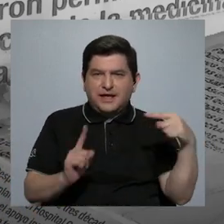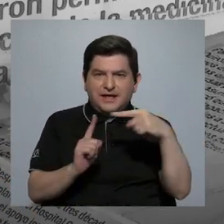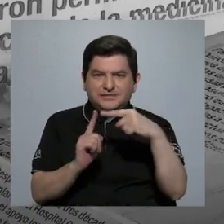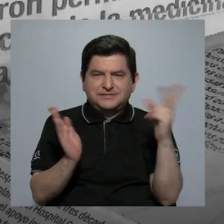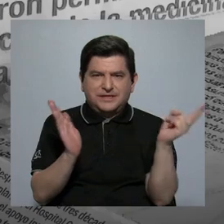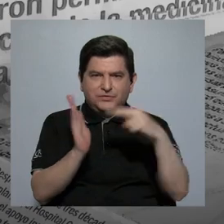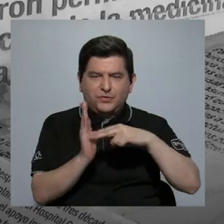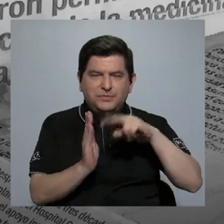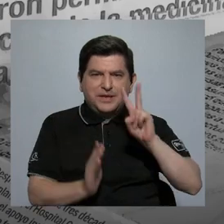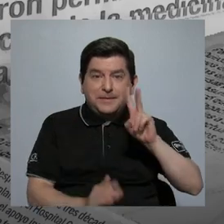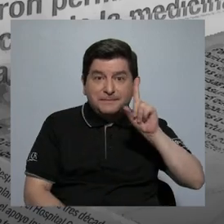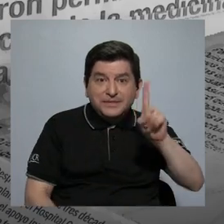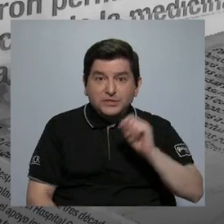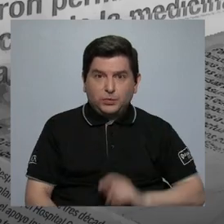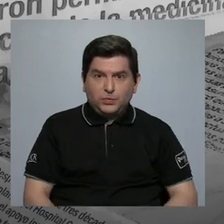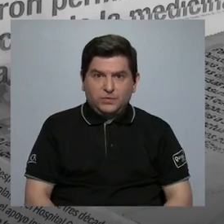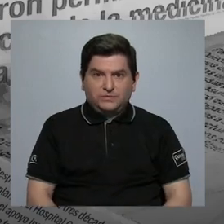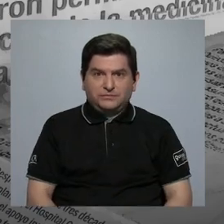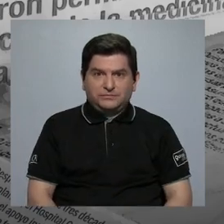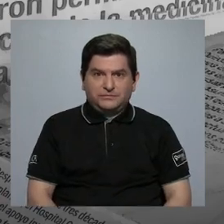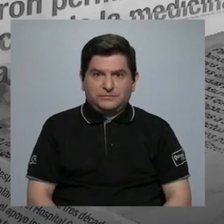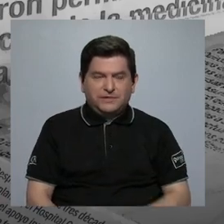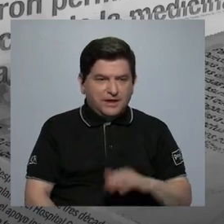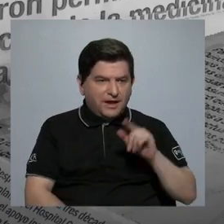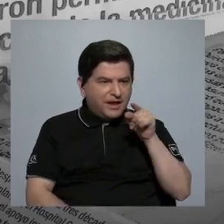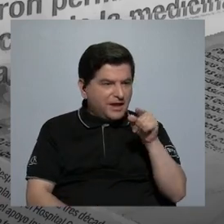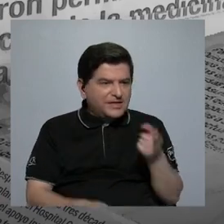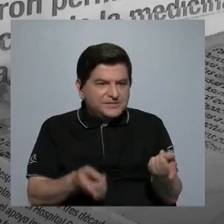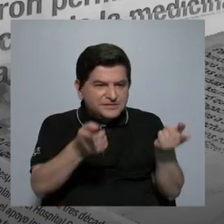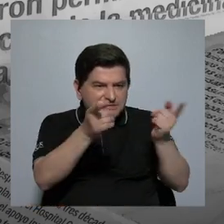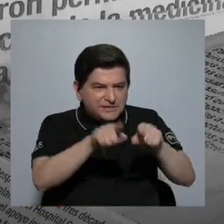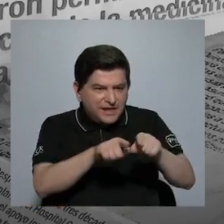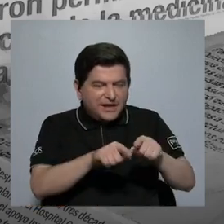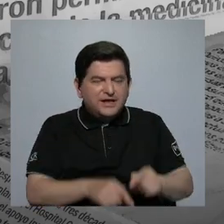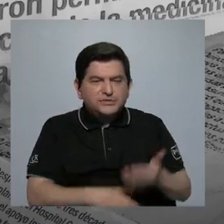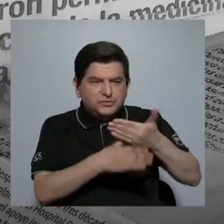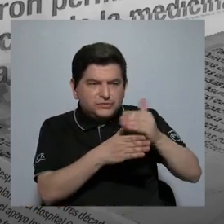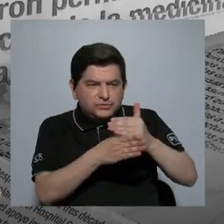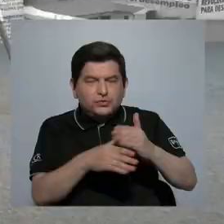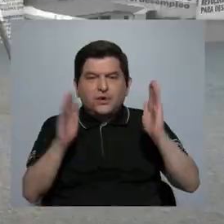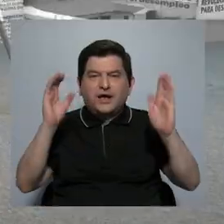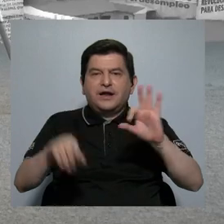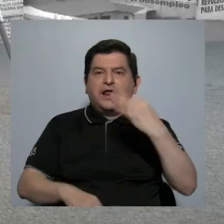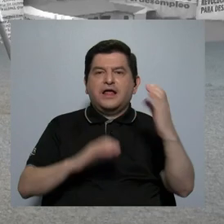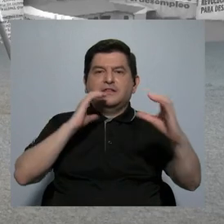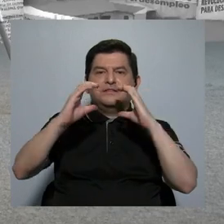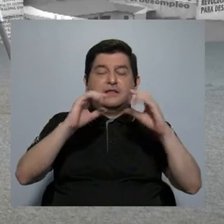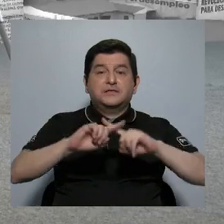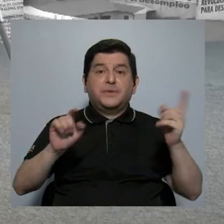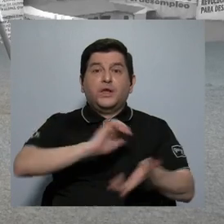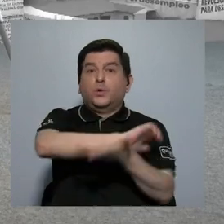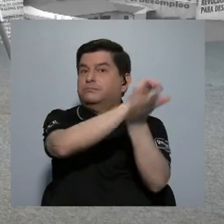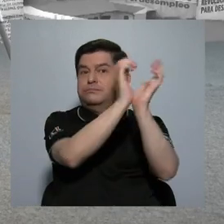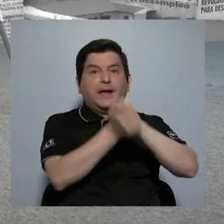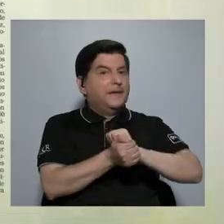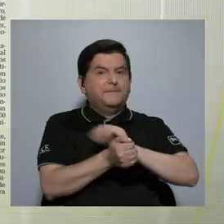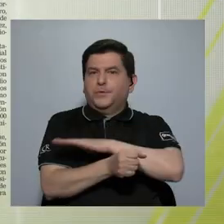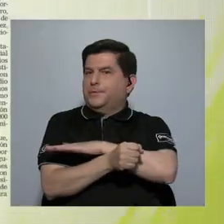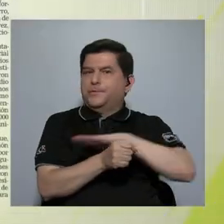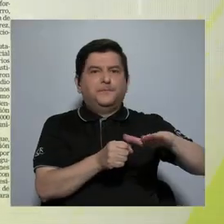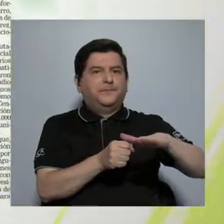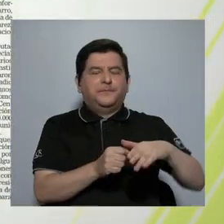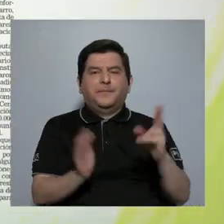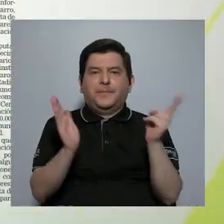hasta el 2021 que se hacía, digamos, asignación a grandes medios. Pero eso cambió